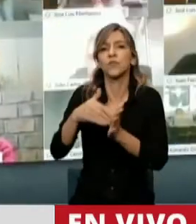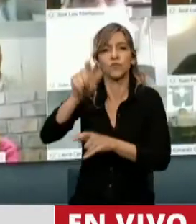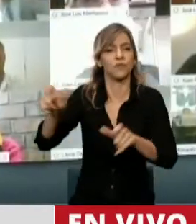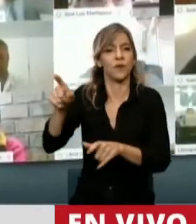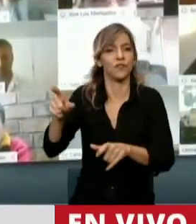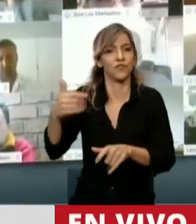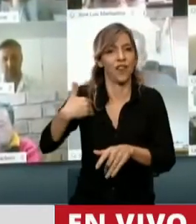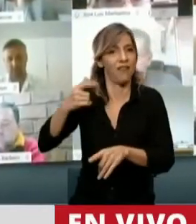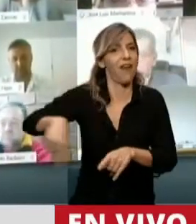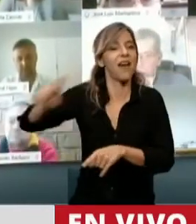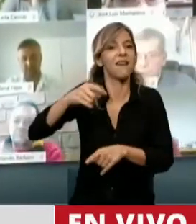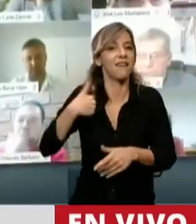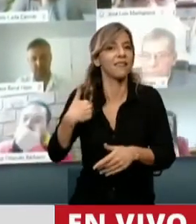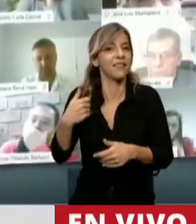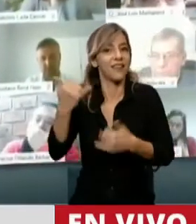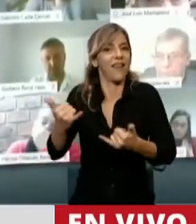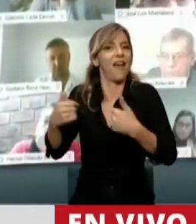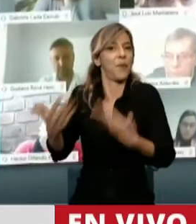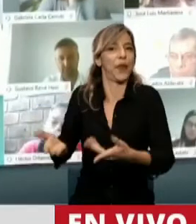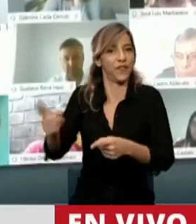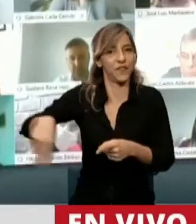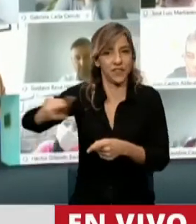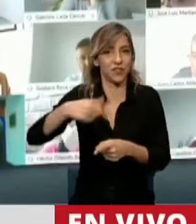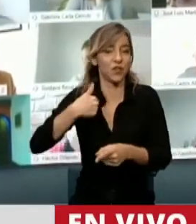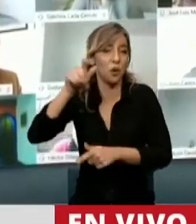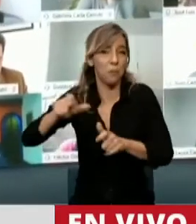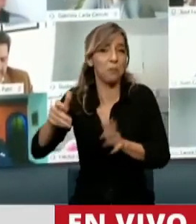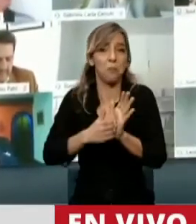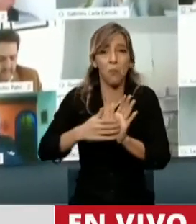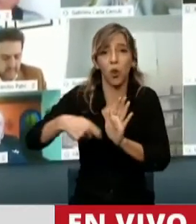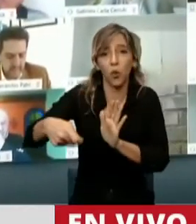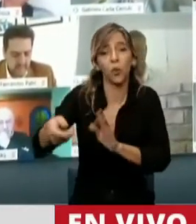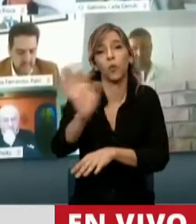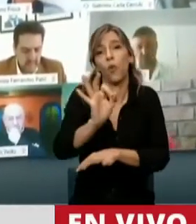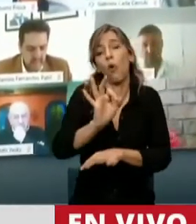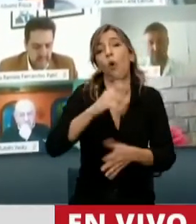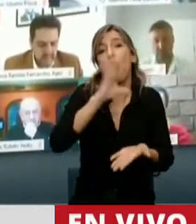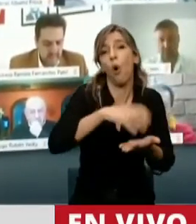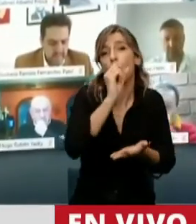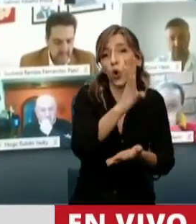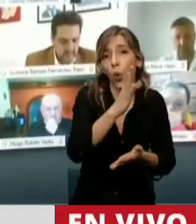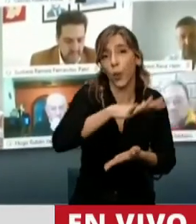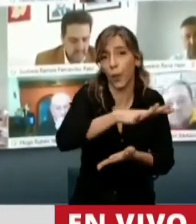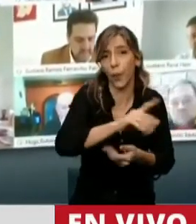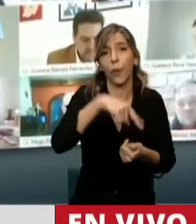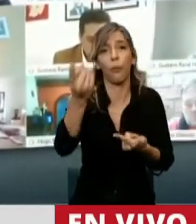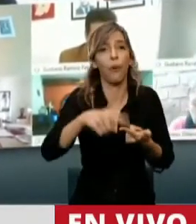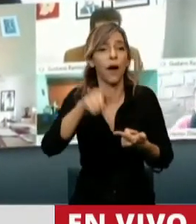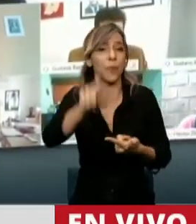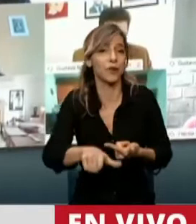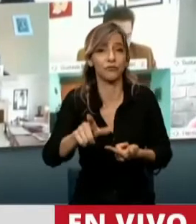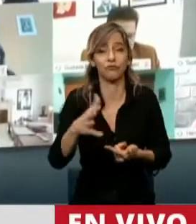Un traje a medida para los monoclutistas, para todos los monoclutistas de la Argentina, para los clubes de barrio, para los autónomos, para los